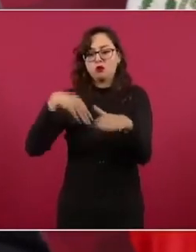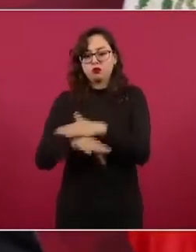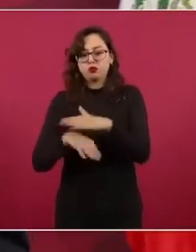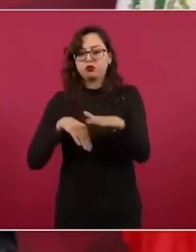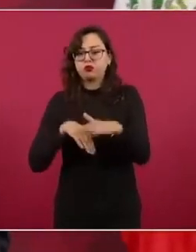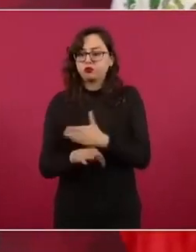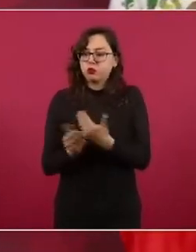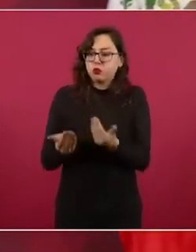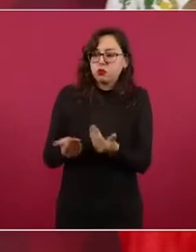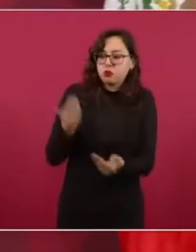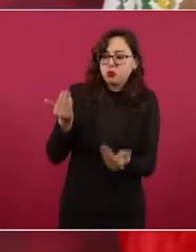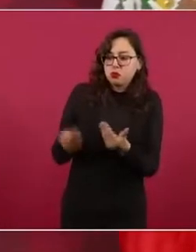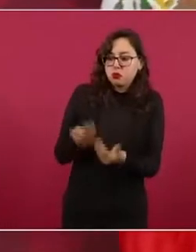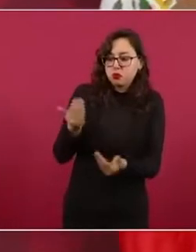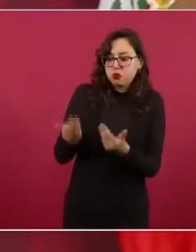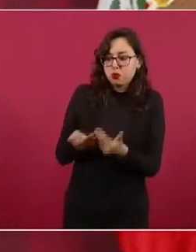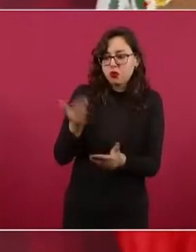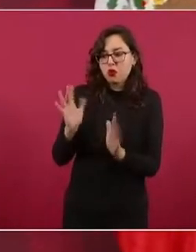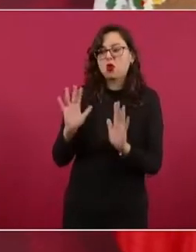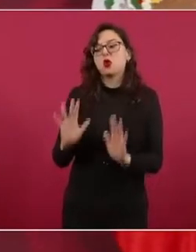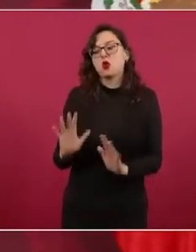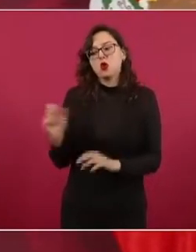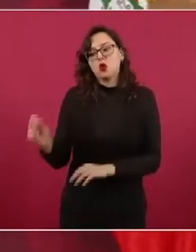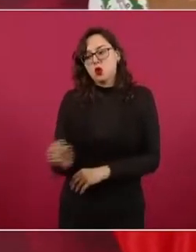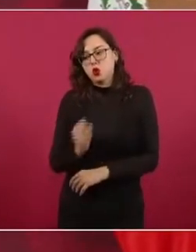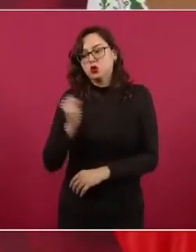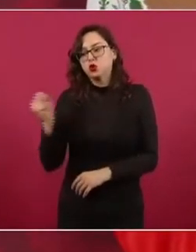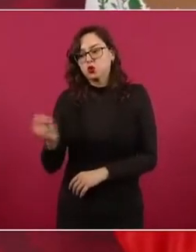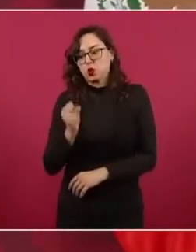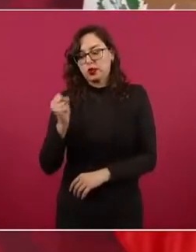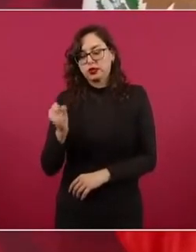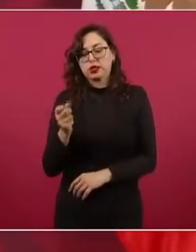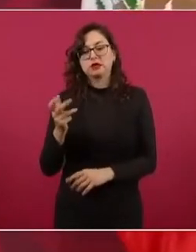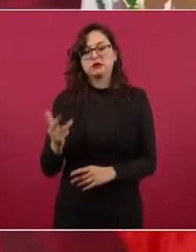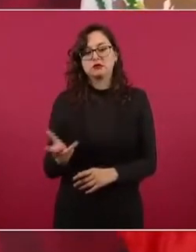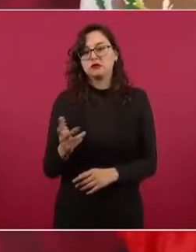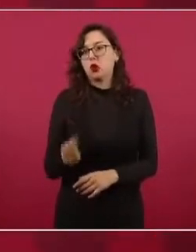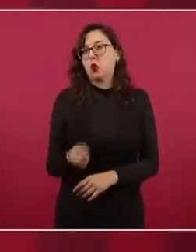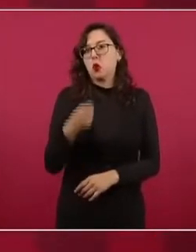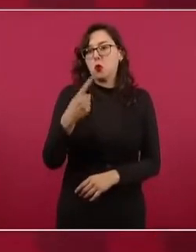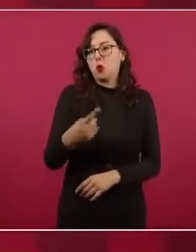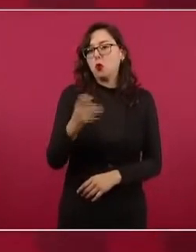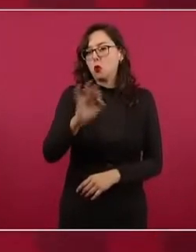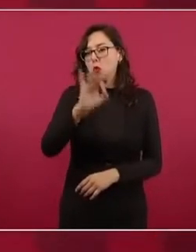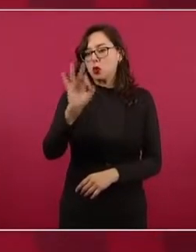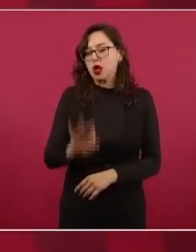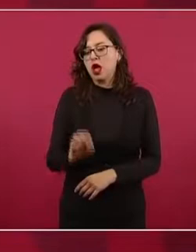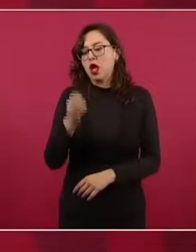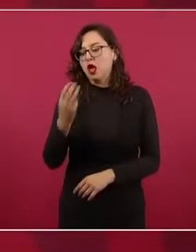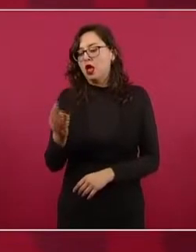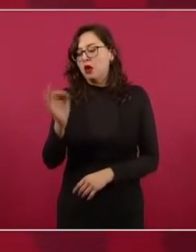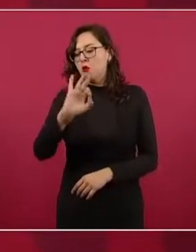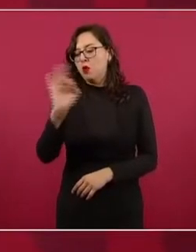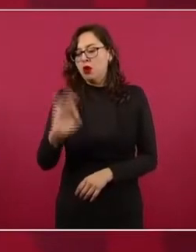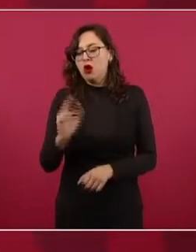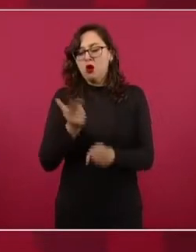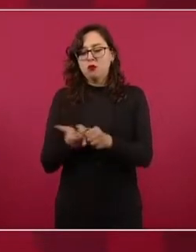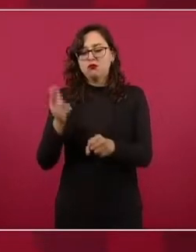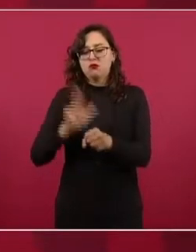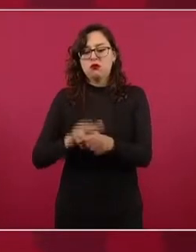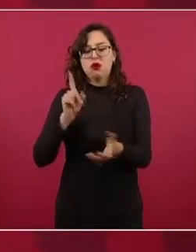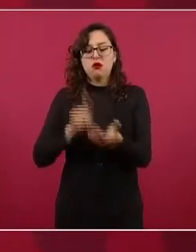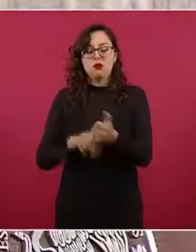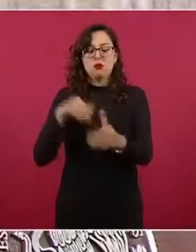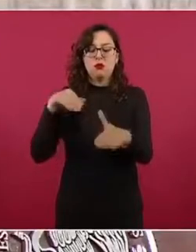muy pocos, 1 por ciento, 3 por ciento y lo más importante que ya no